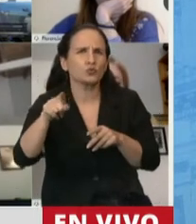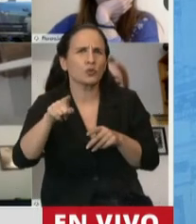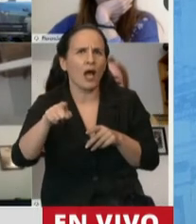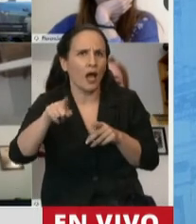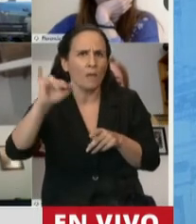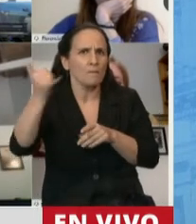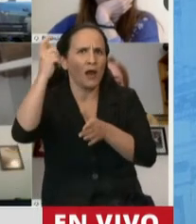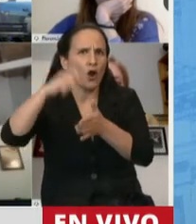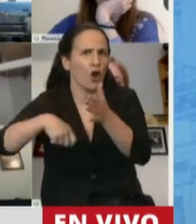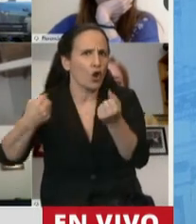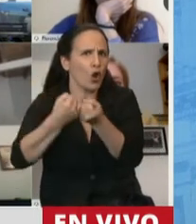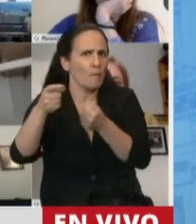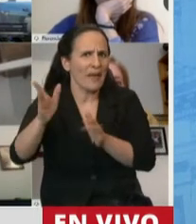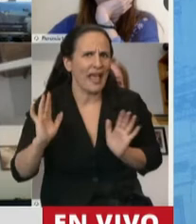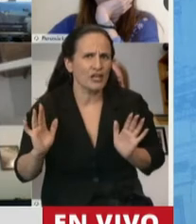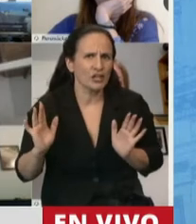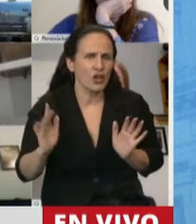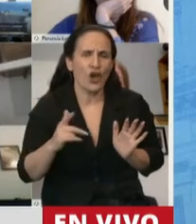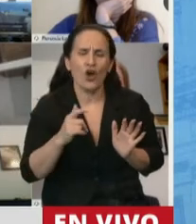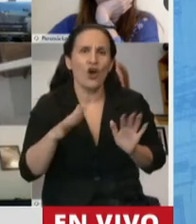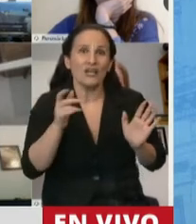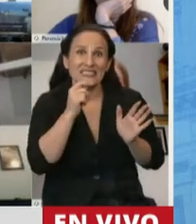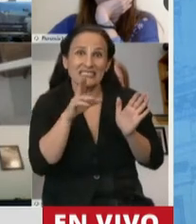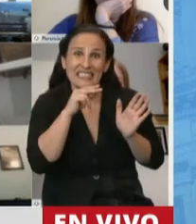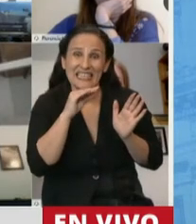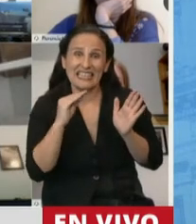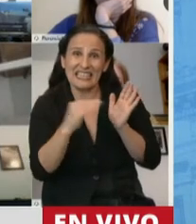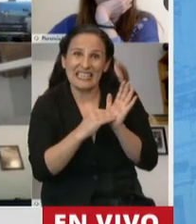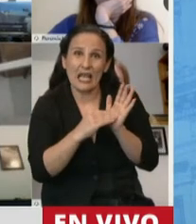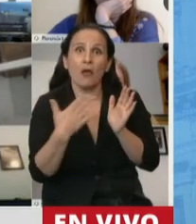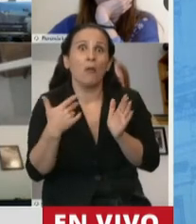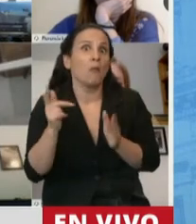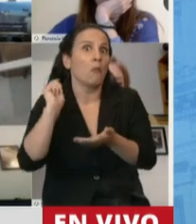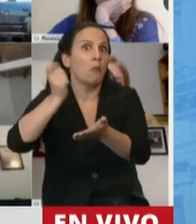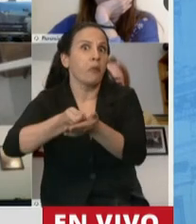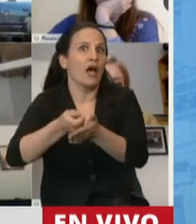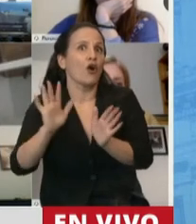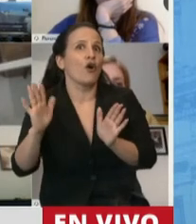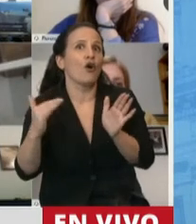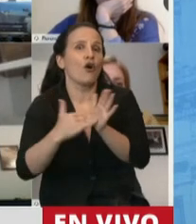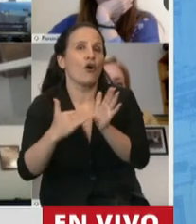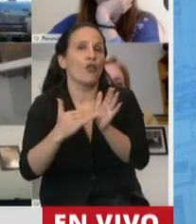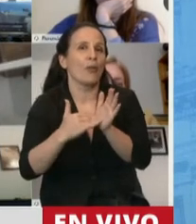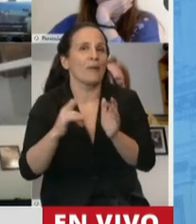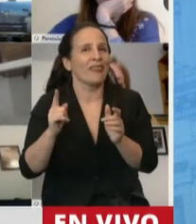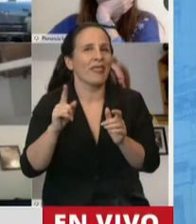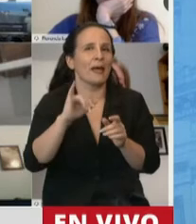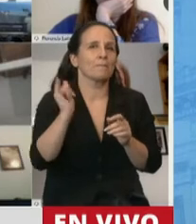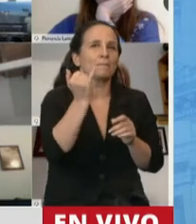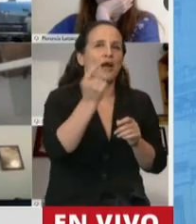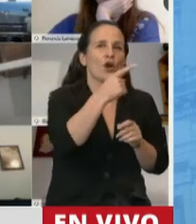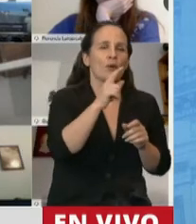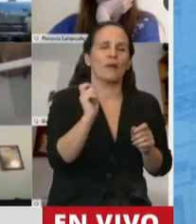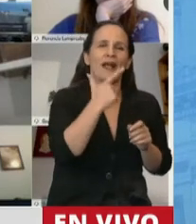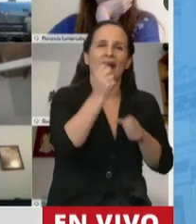también abierta la puerta que pueda establecerse el pago en función del convenio que más le conviene a la patronal. Eso no está